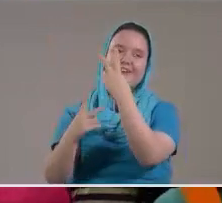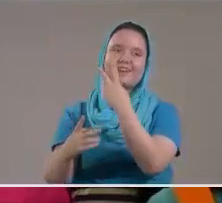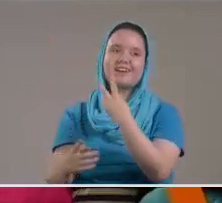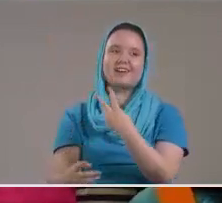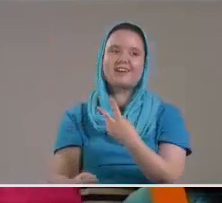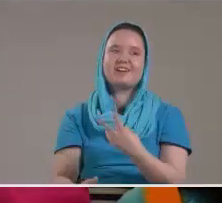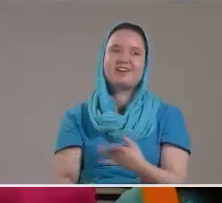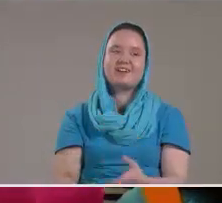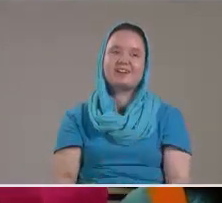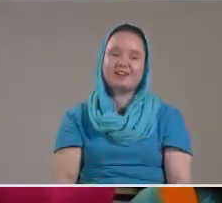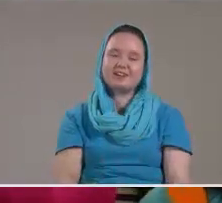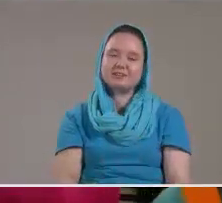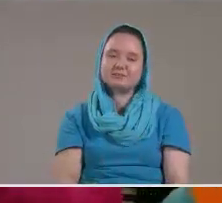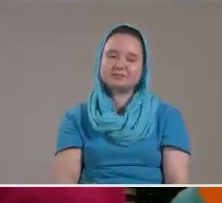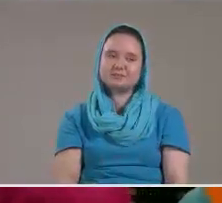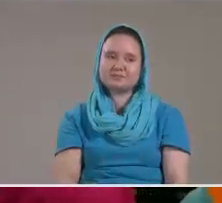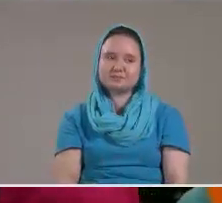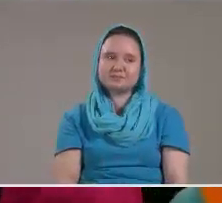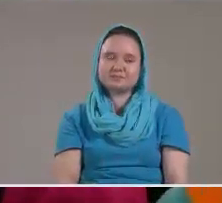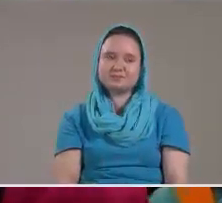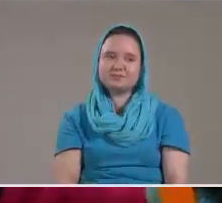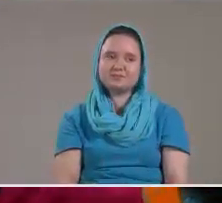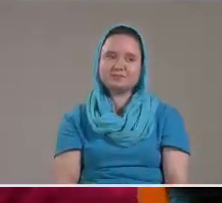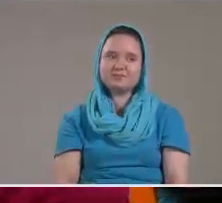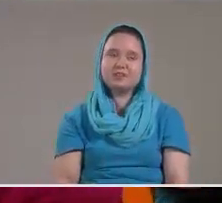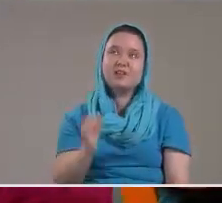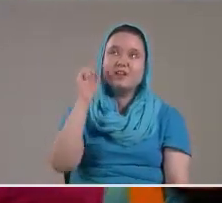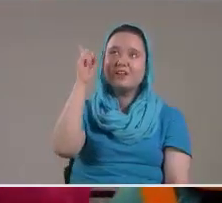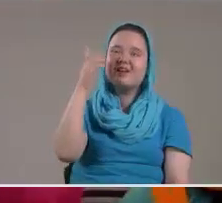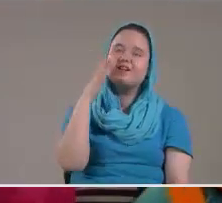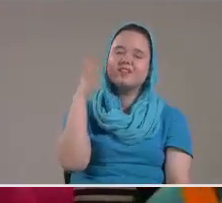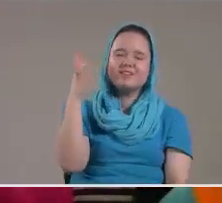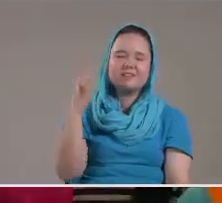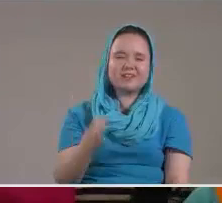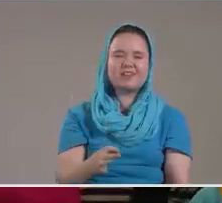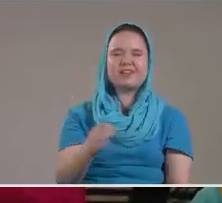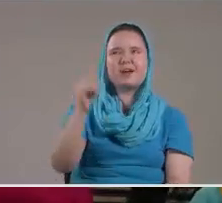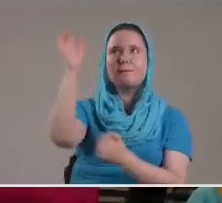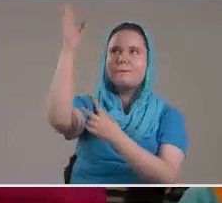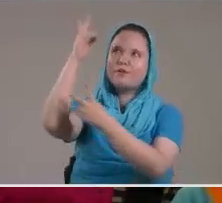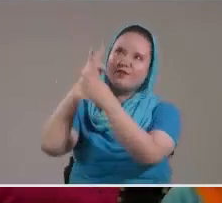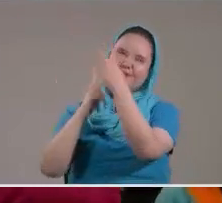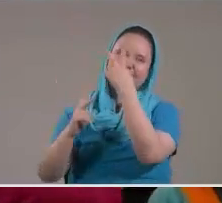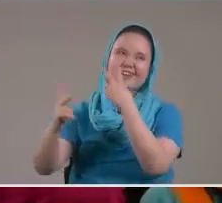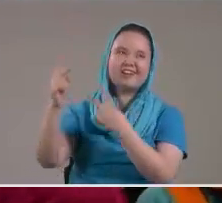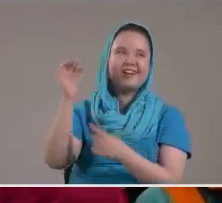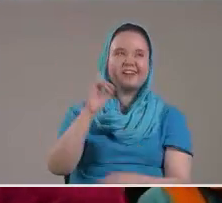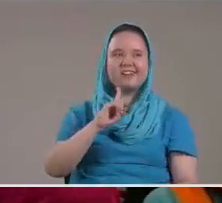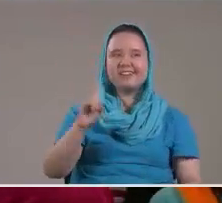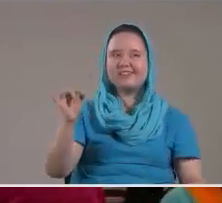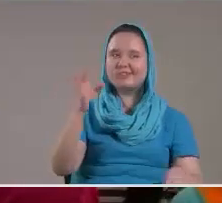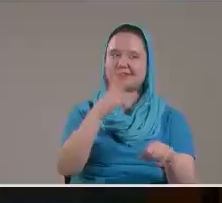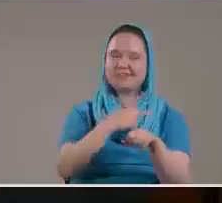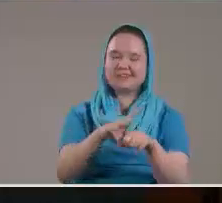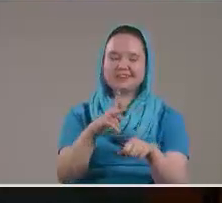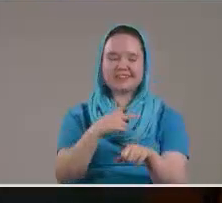Espéralo Porque ciertamente Vendrá Y no tardará Él